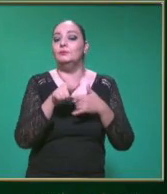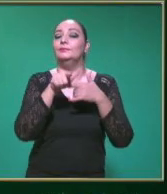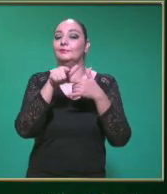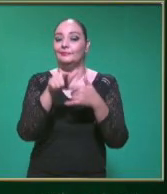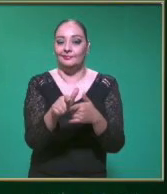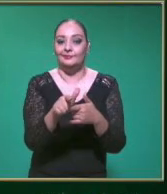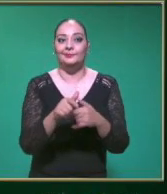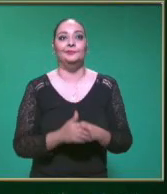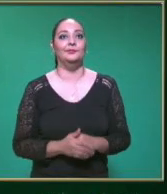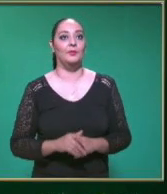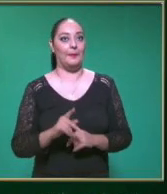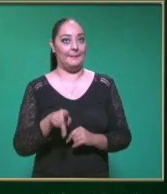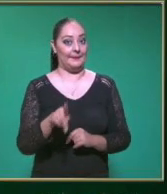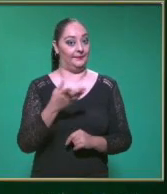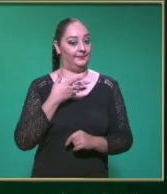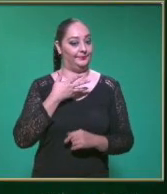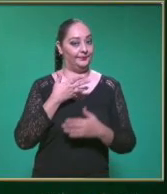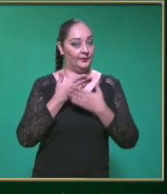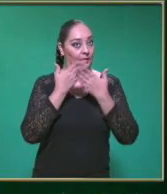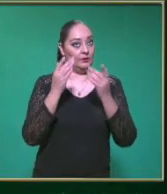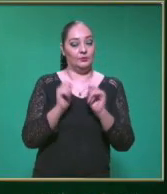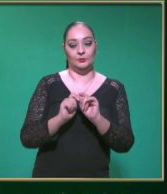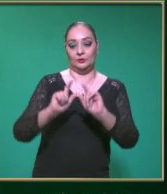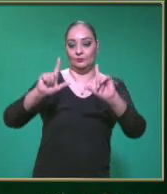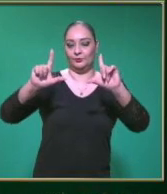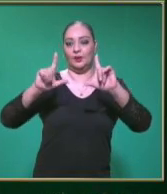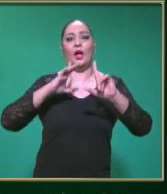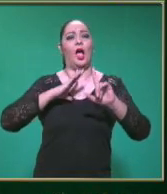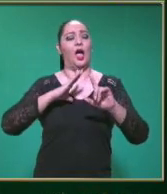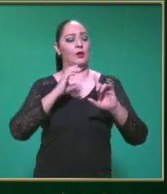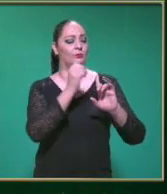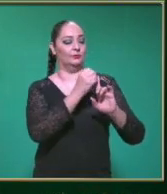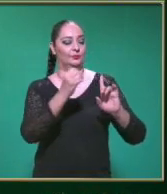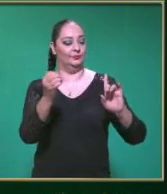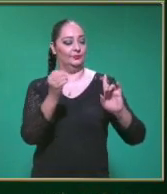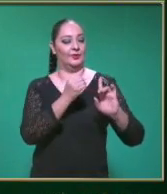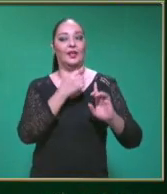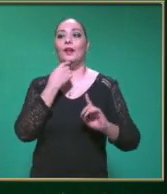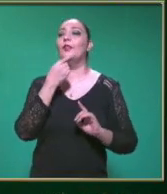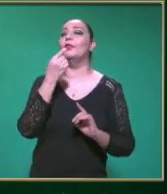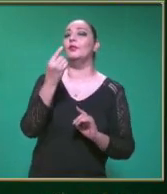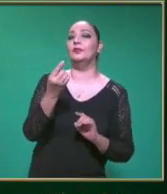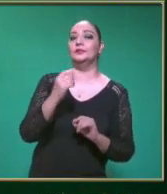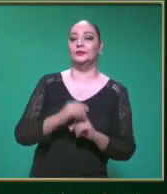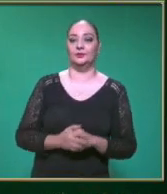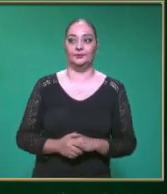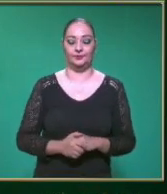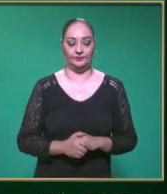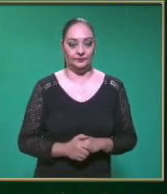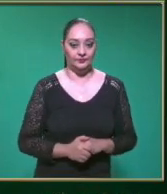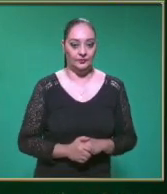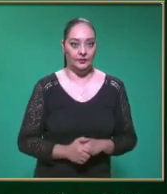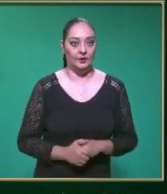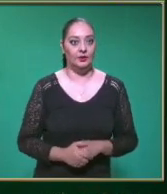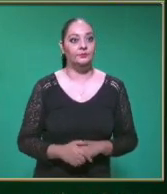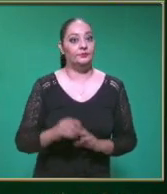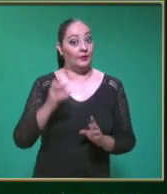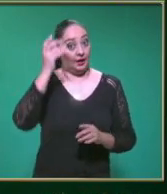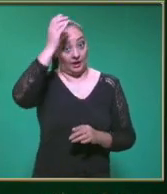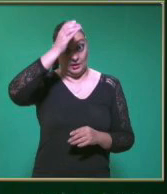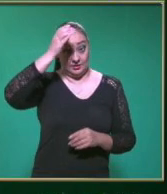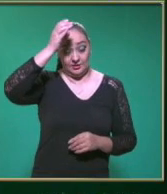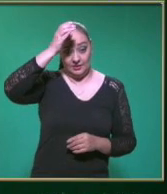bueno, ahí tenemos en pantalla una pequeña frase Que dice más o menos así En la ciencia